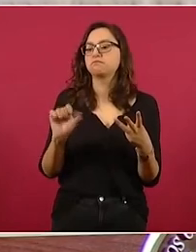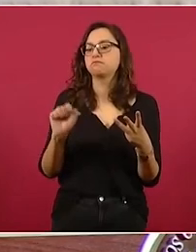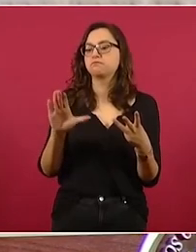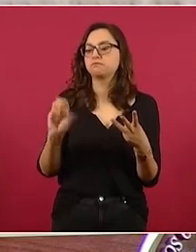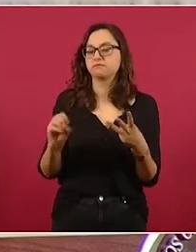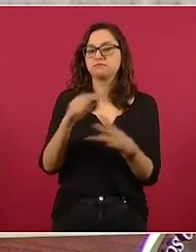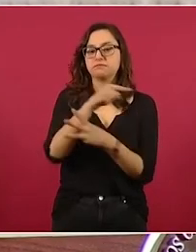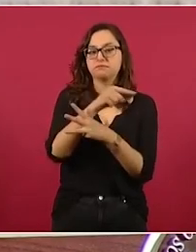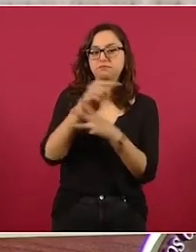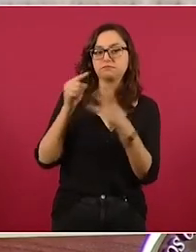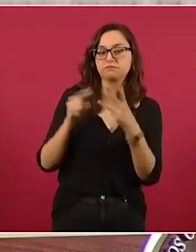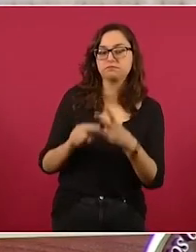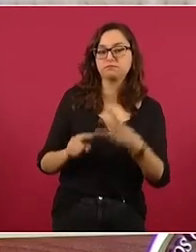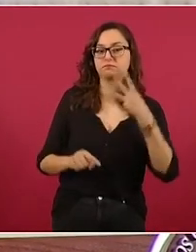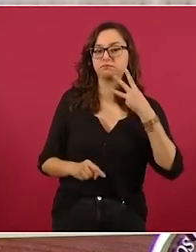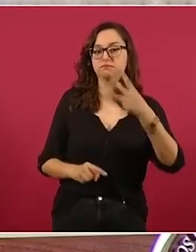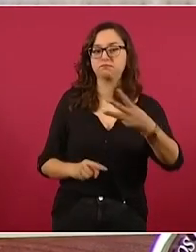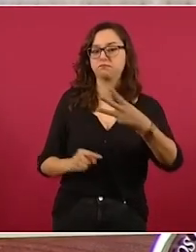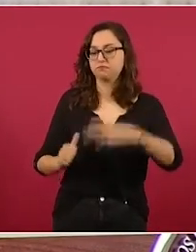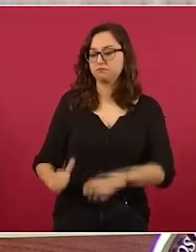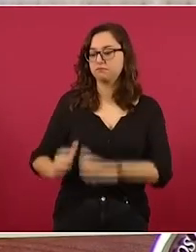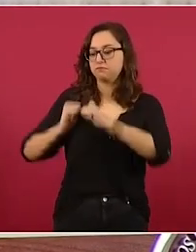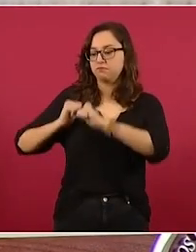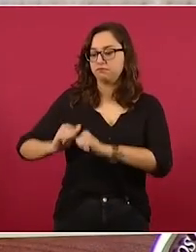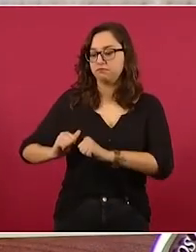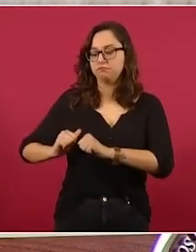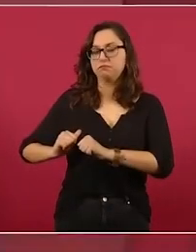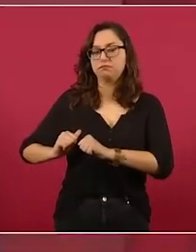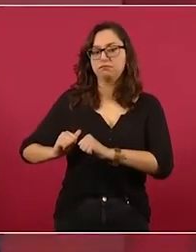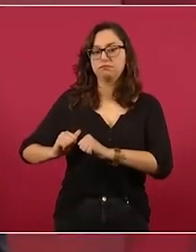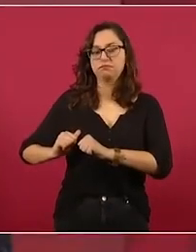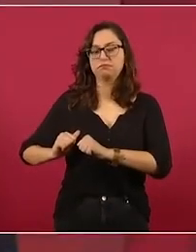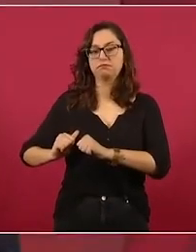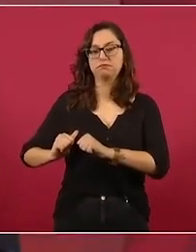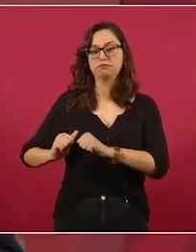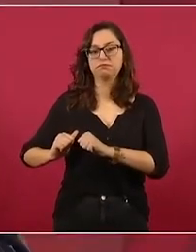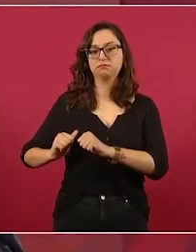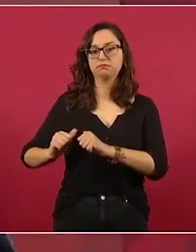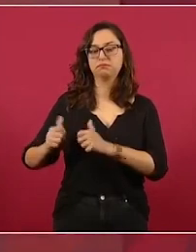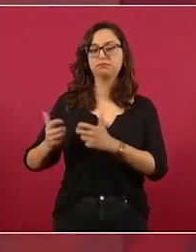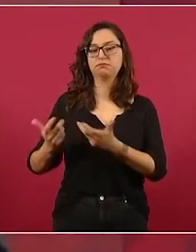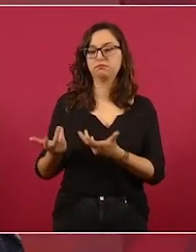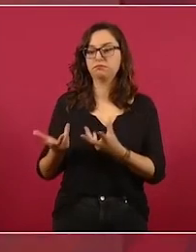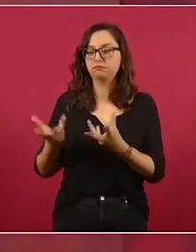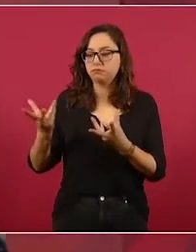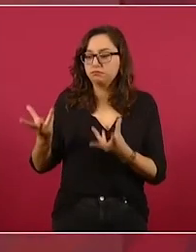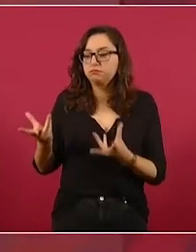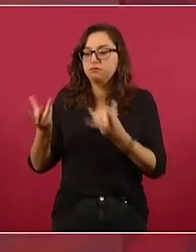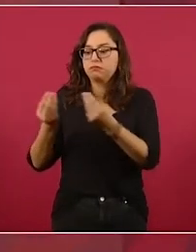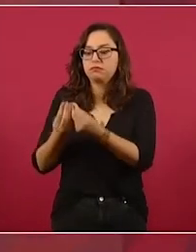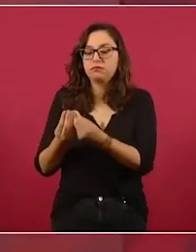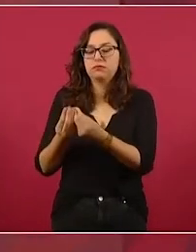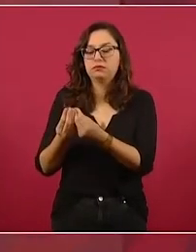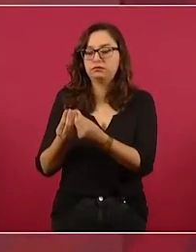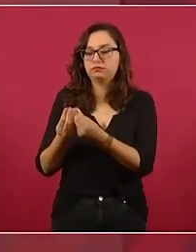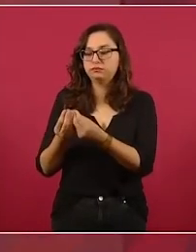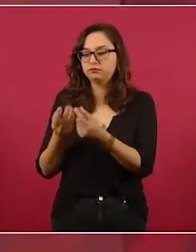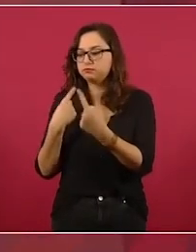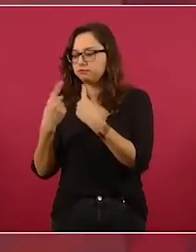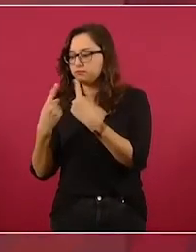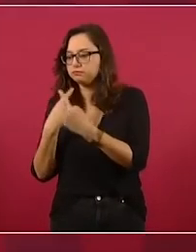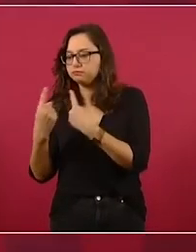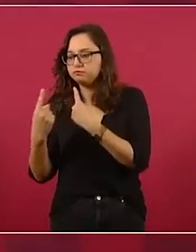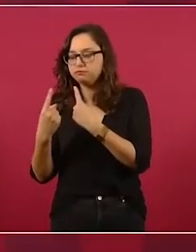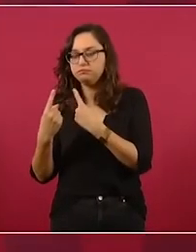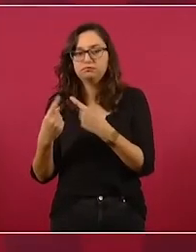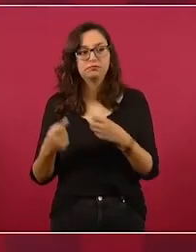se reúnan y presenten